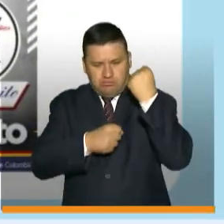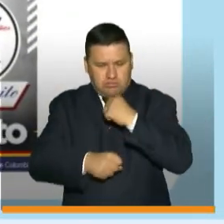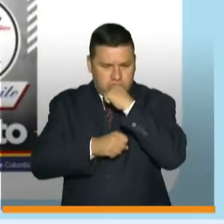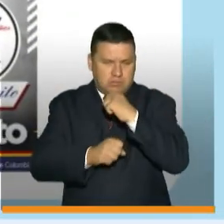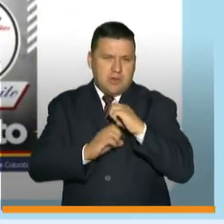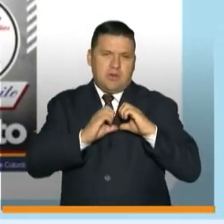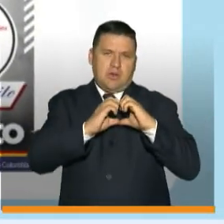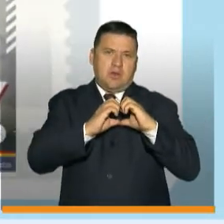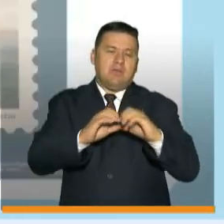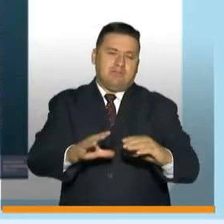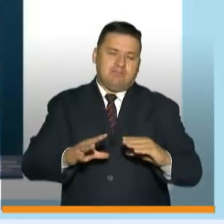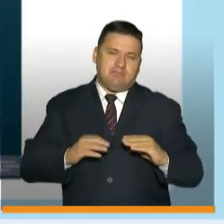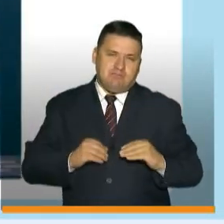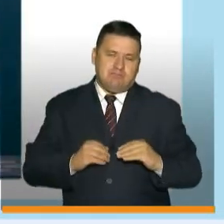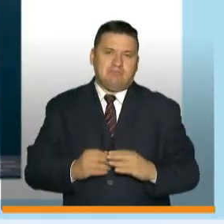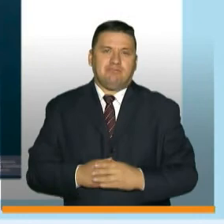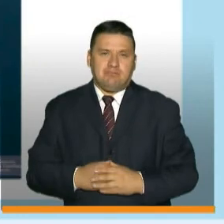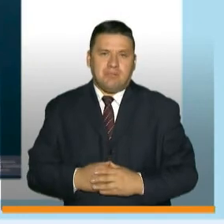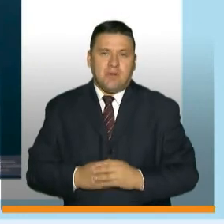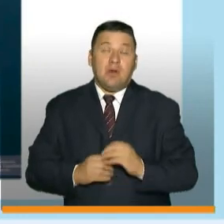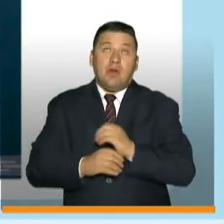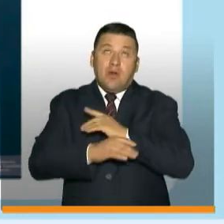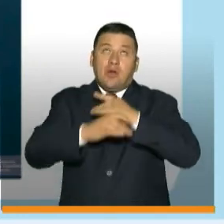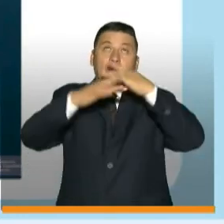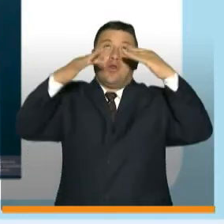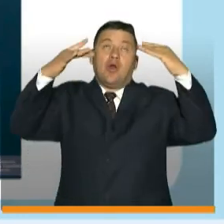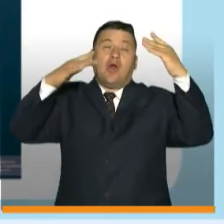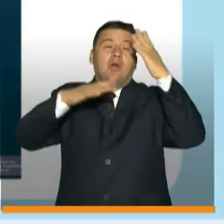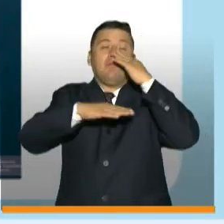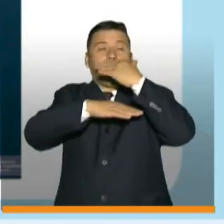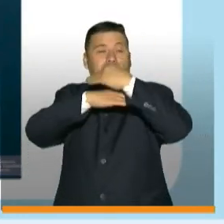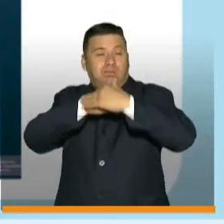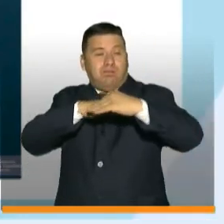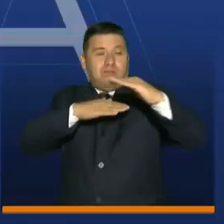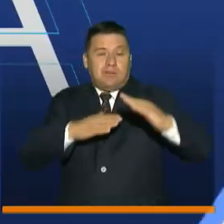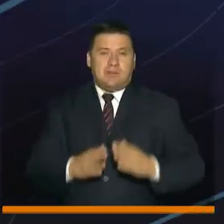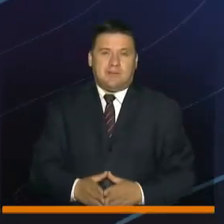corazón, acogemos su lema, Gloria sobre el horizonte.